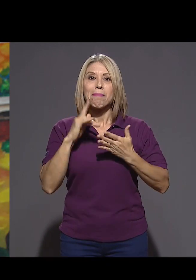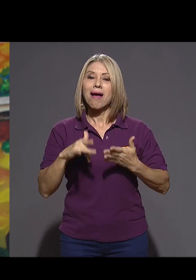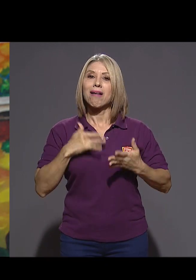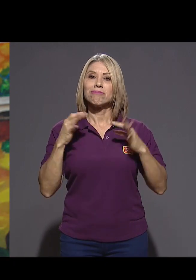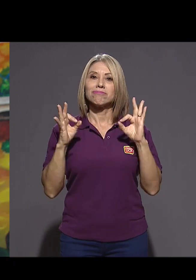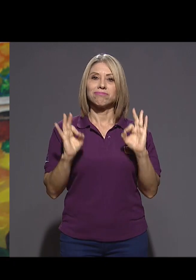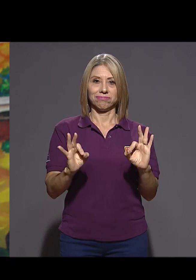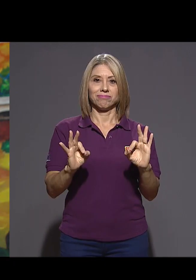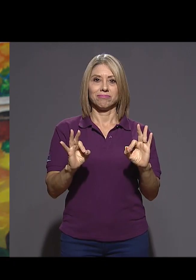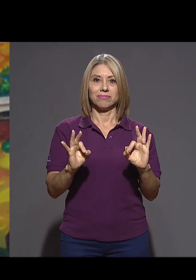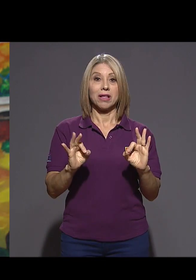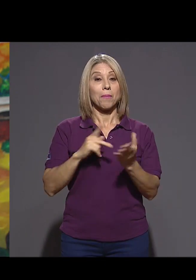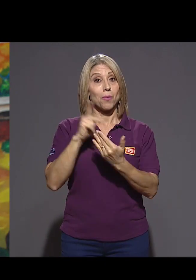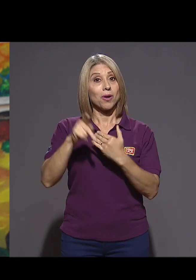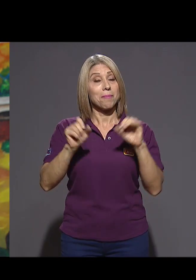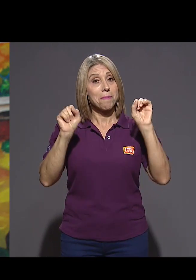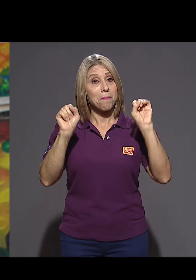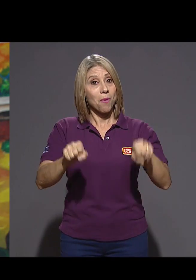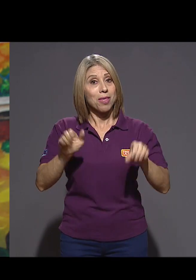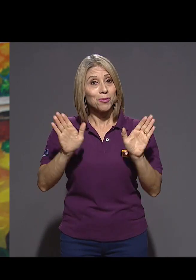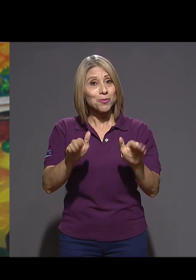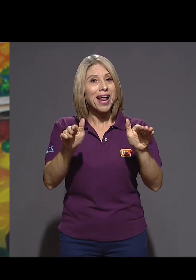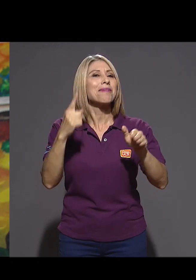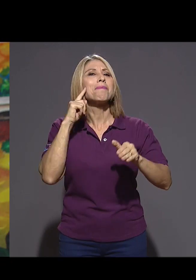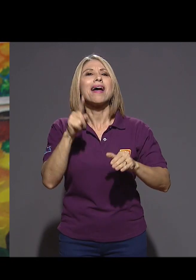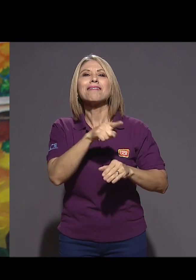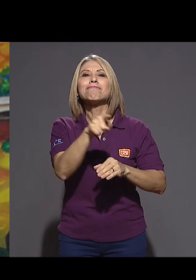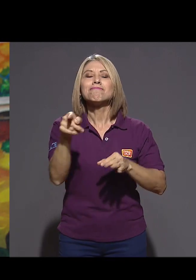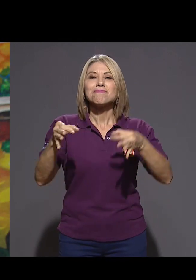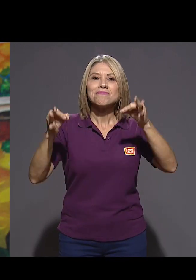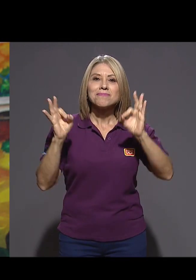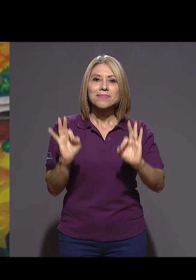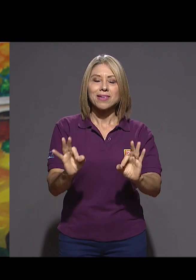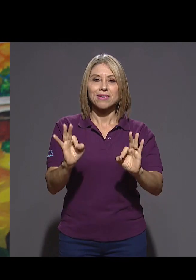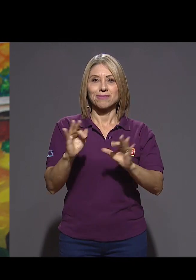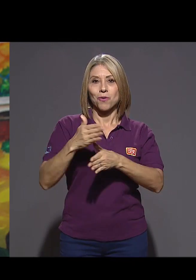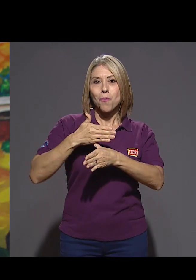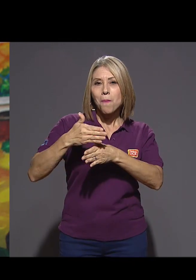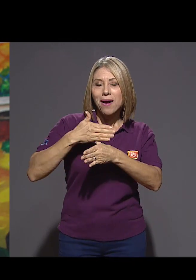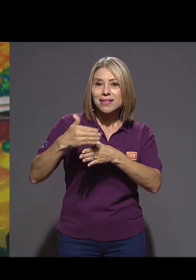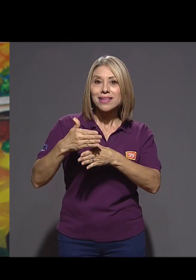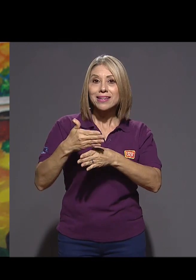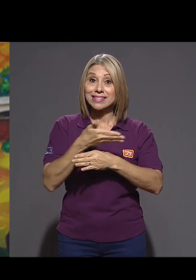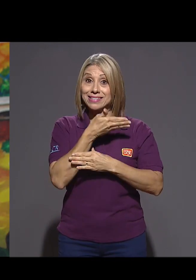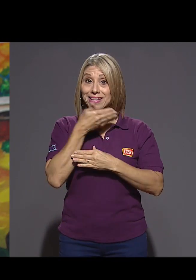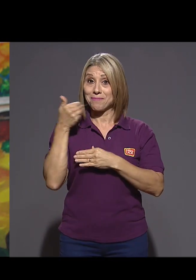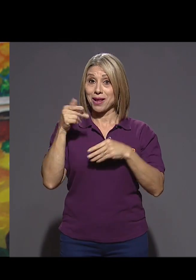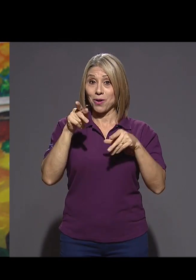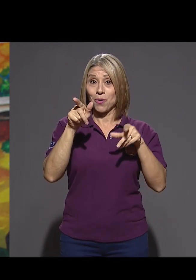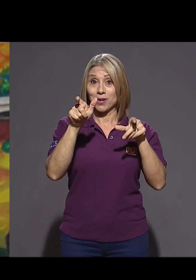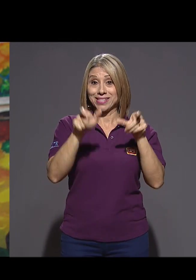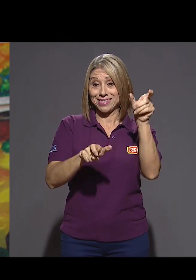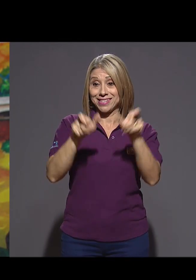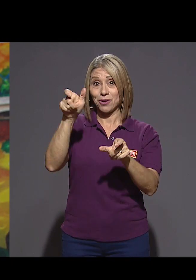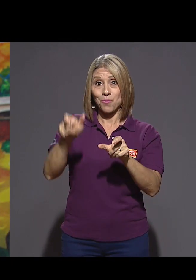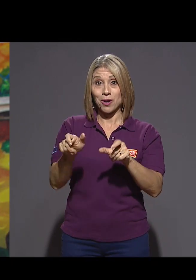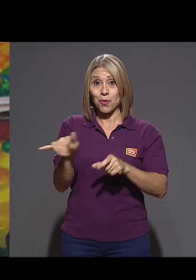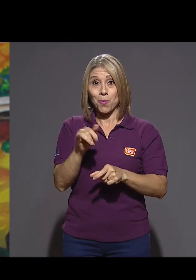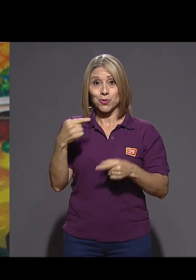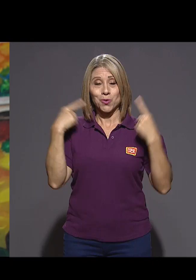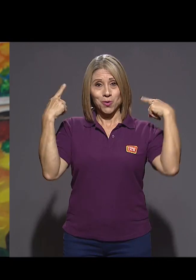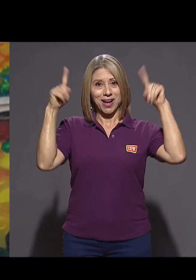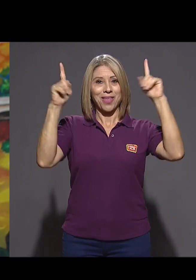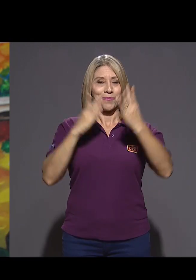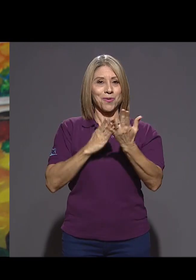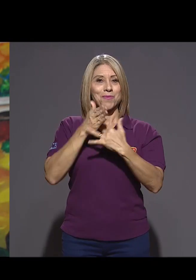es para estar bien. Podemos volar es para estar bien, para compartir, para ser mejor ser humano como yo he